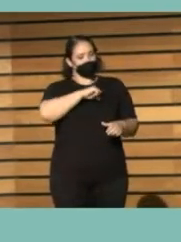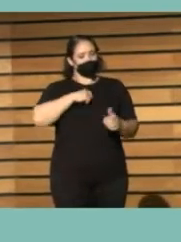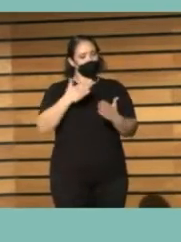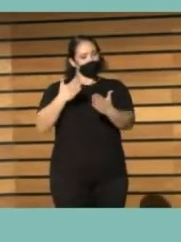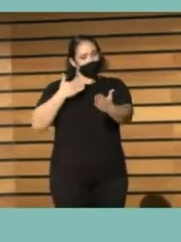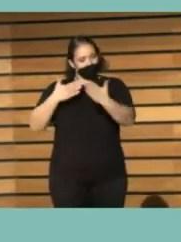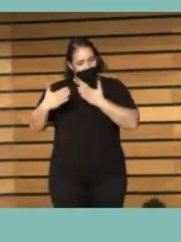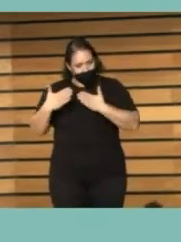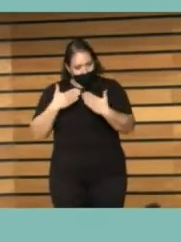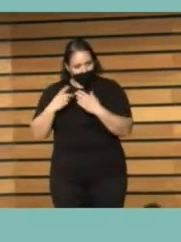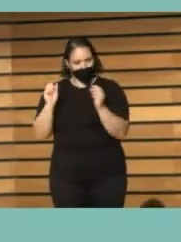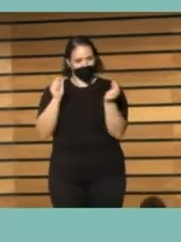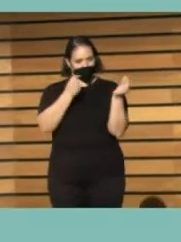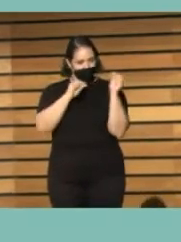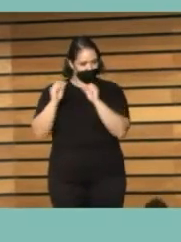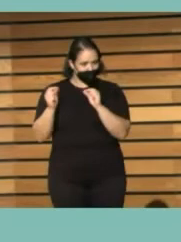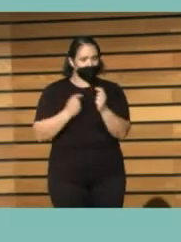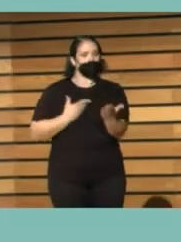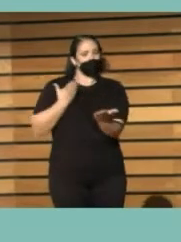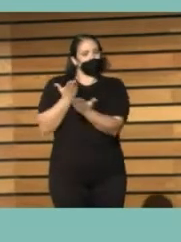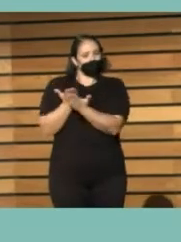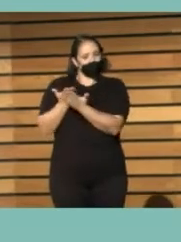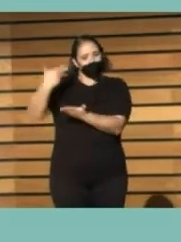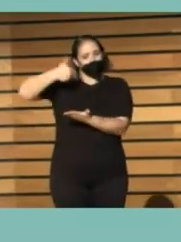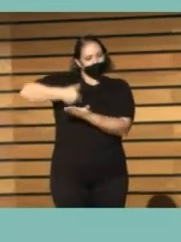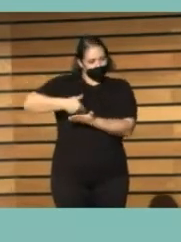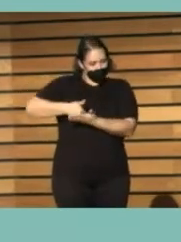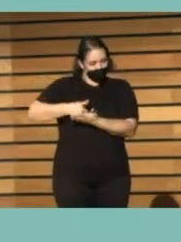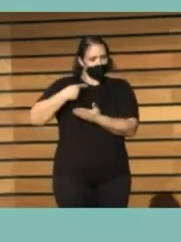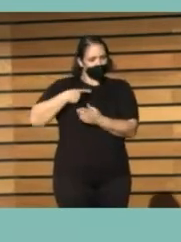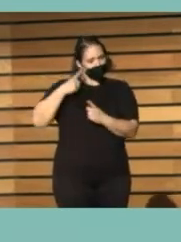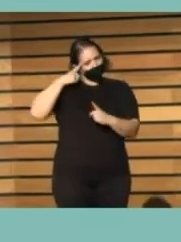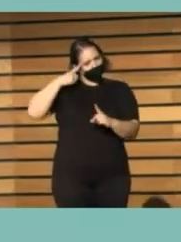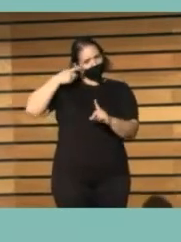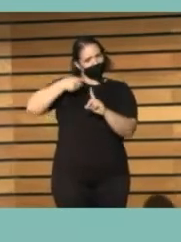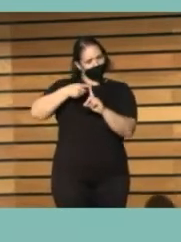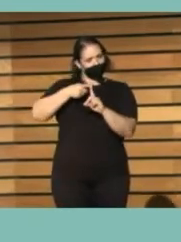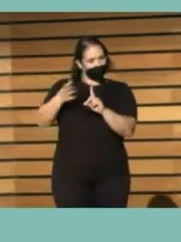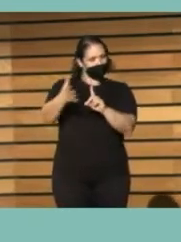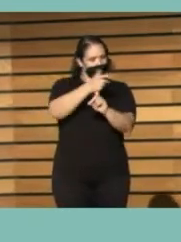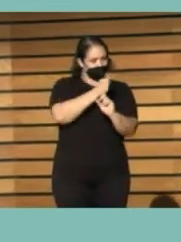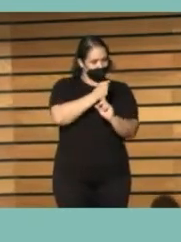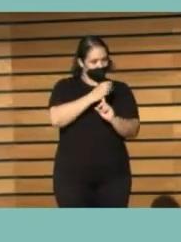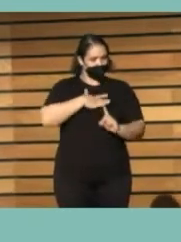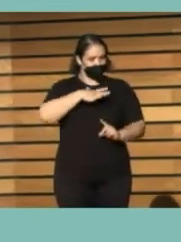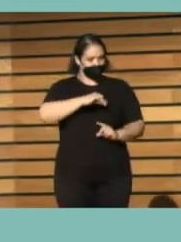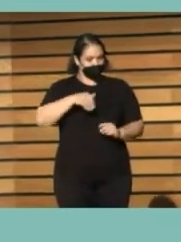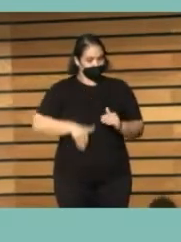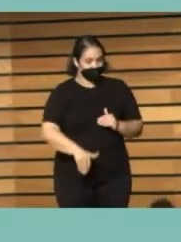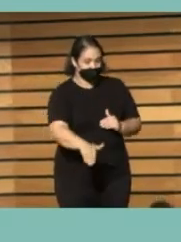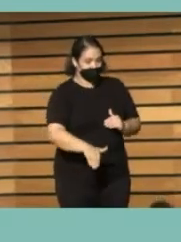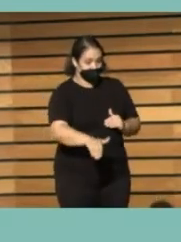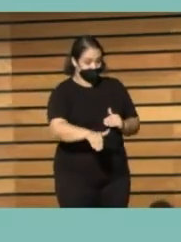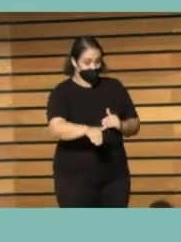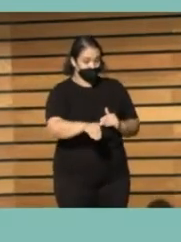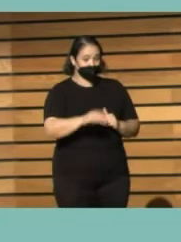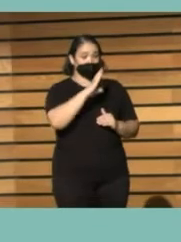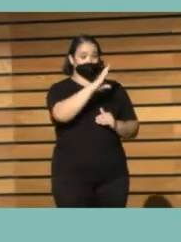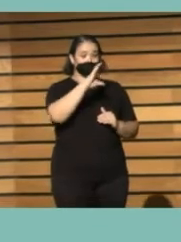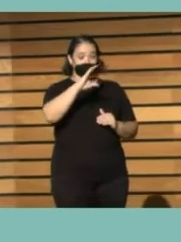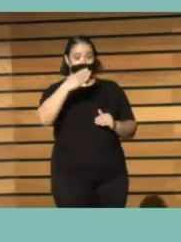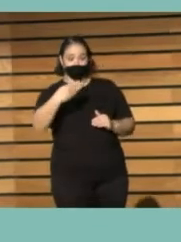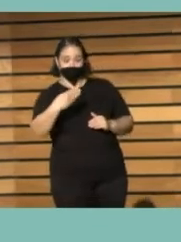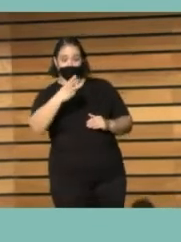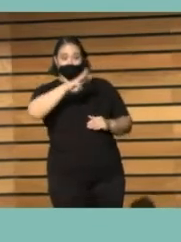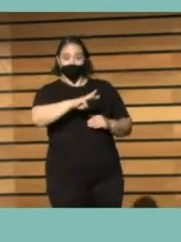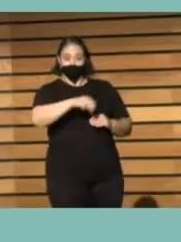diálogos y de hacer propuestas. En eso estamos, lo plantearemos en ese próximo CCB, en el